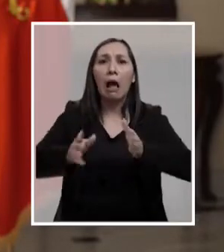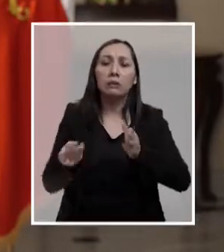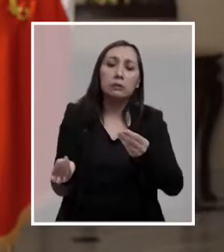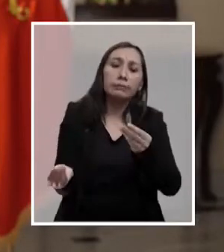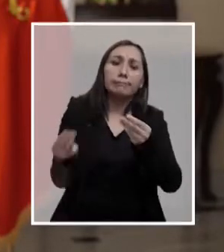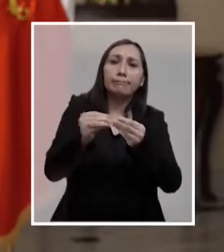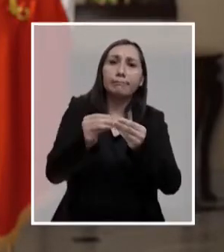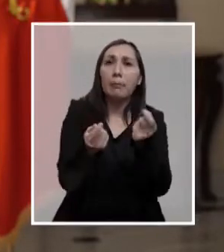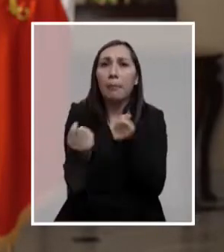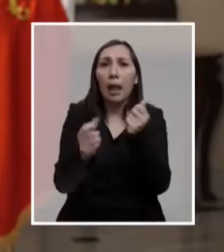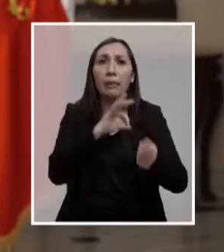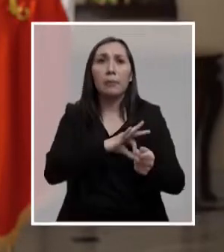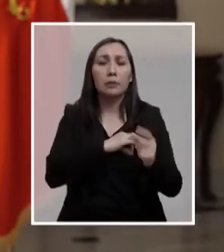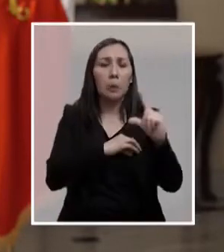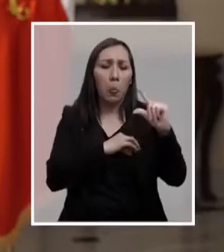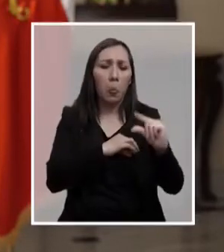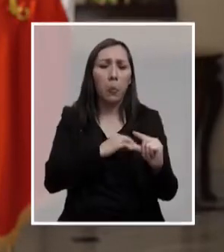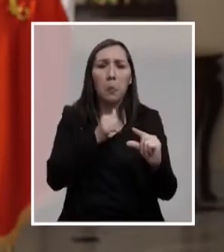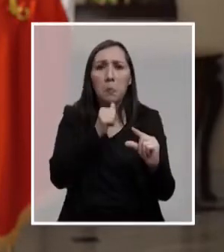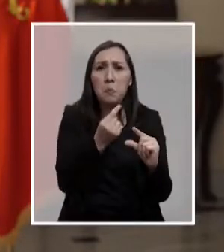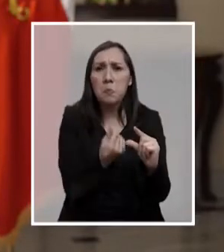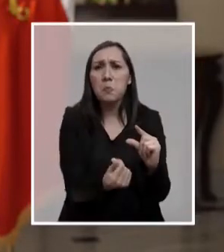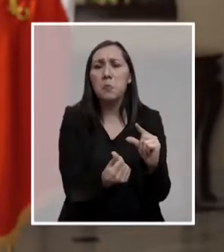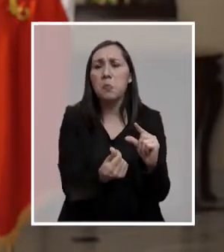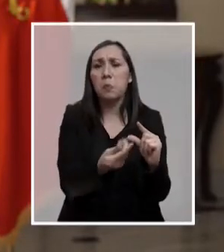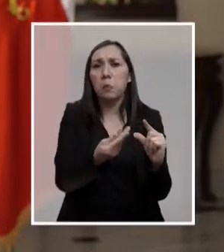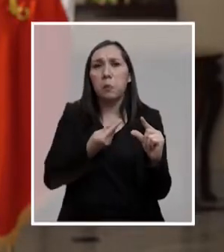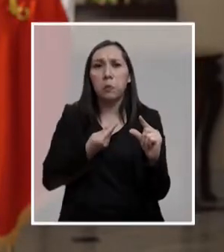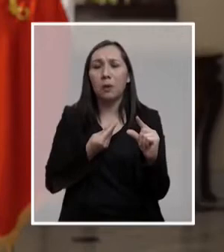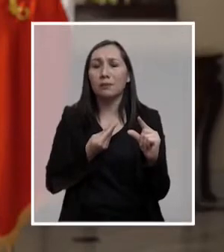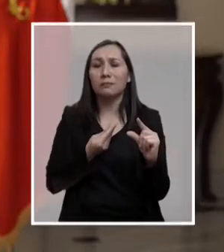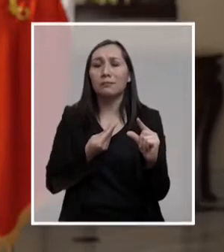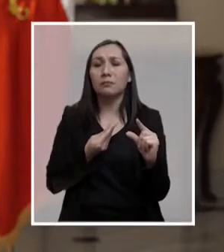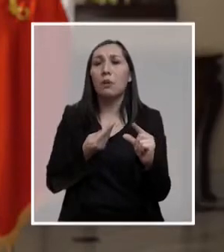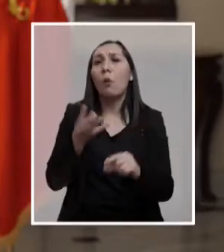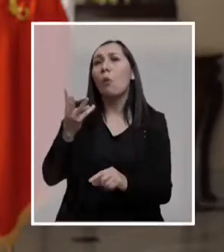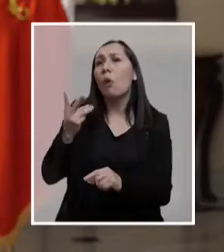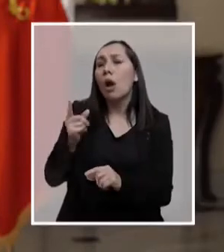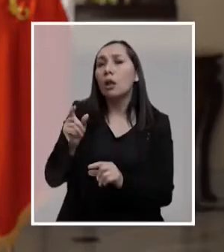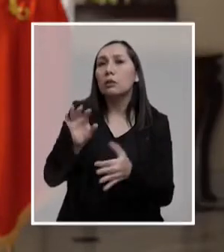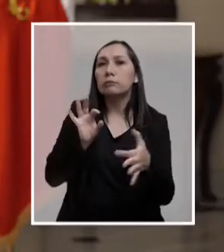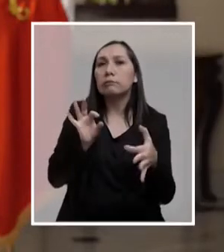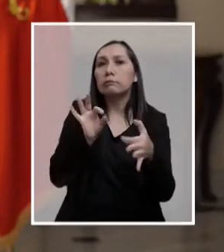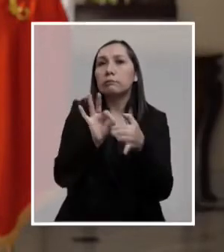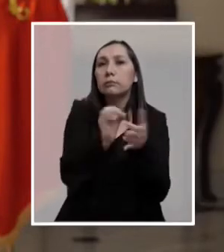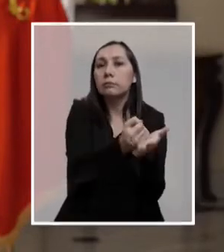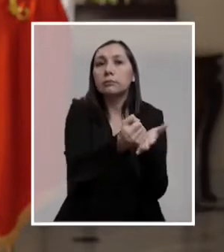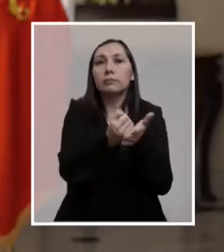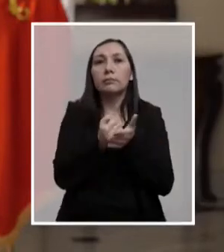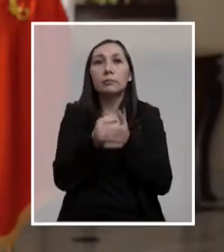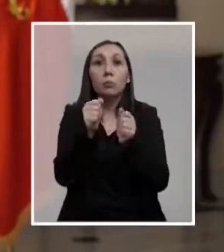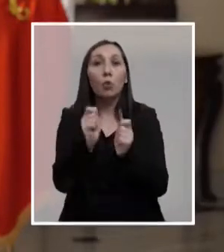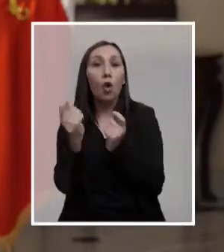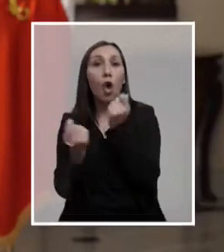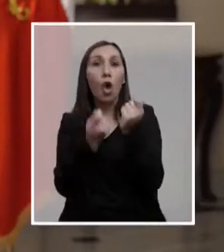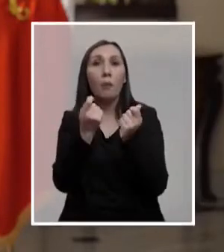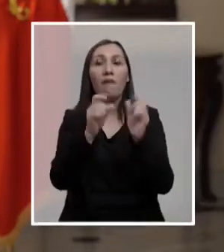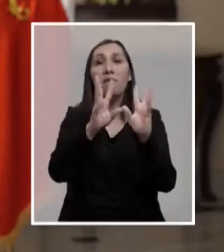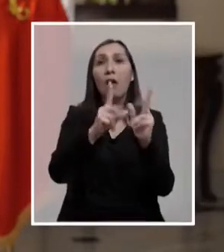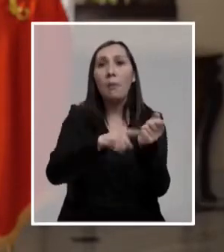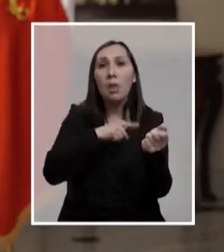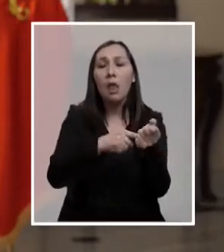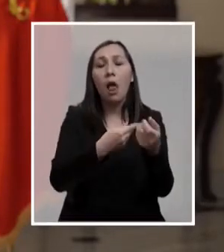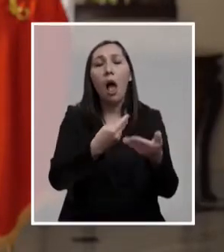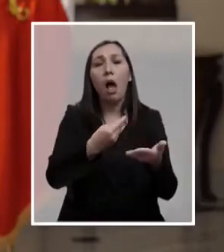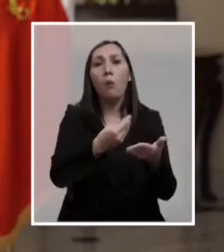complementar las pensiones de miseria que hoy reciben? ¿Cuántos dependen de la ayuda y capacidades económicas de sus